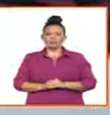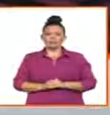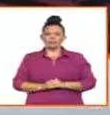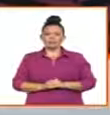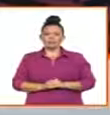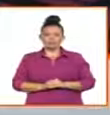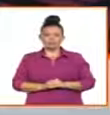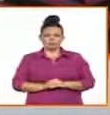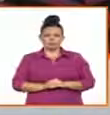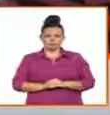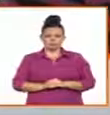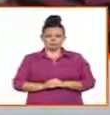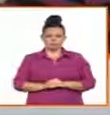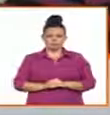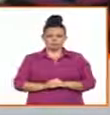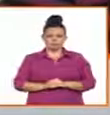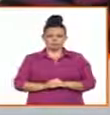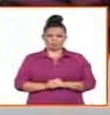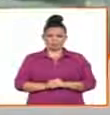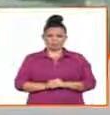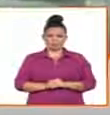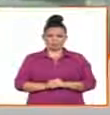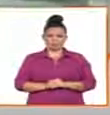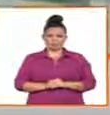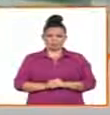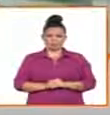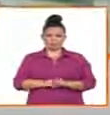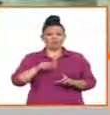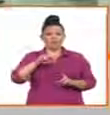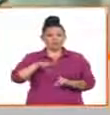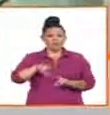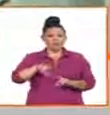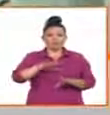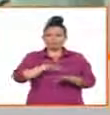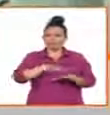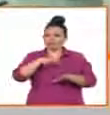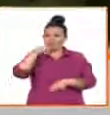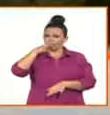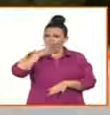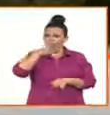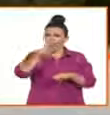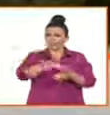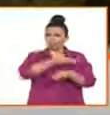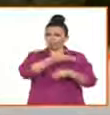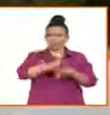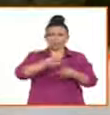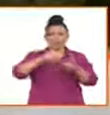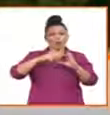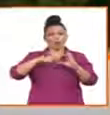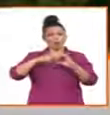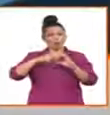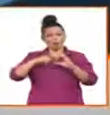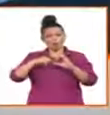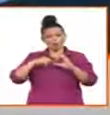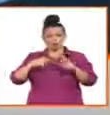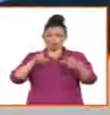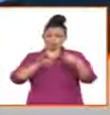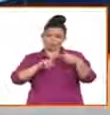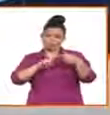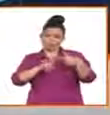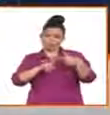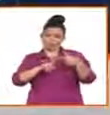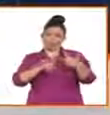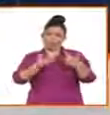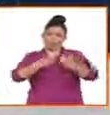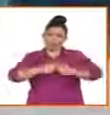nuestros propios hijos. Entonces, ahí es donde está la diferencia y el concepto, lo más claramente que lo podemos explicar, es así.